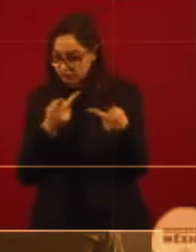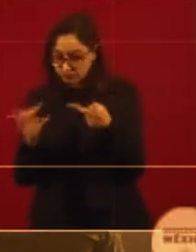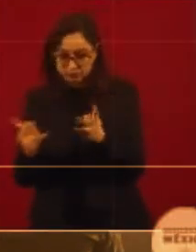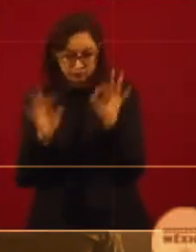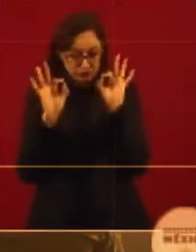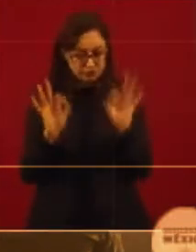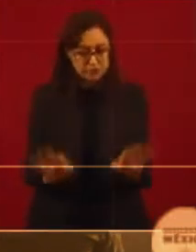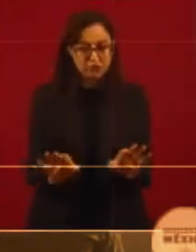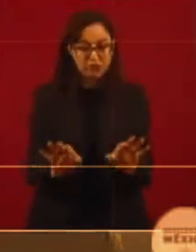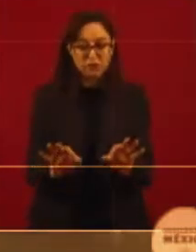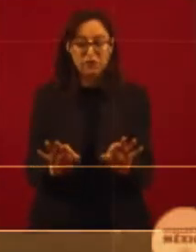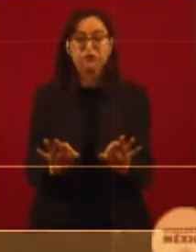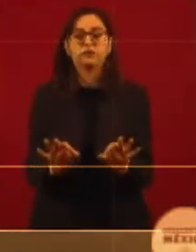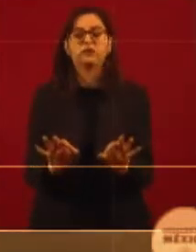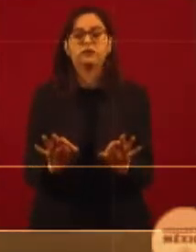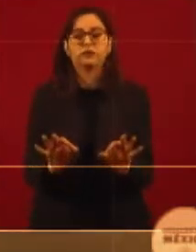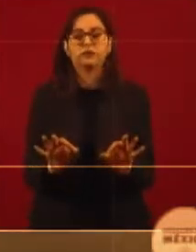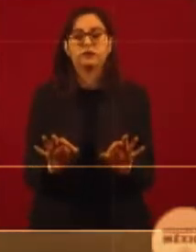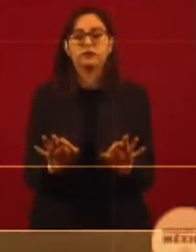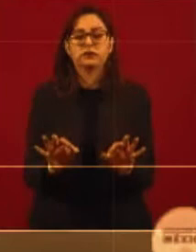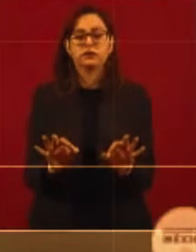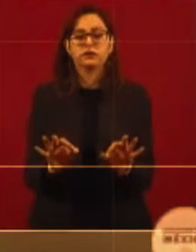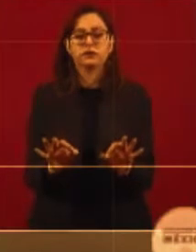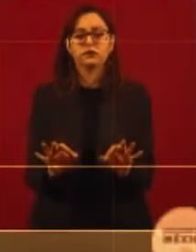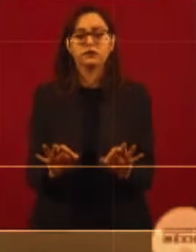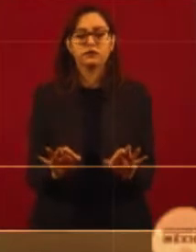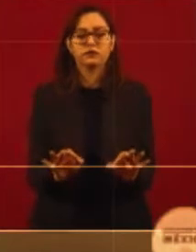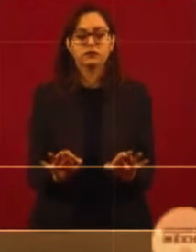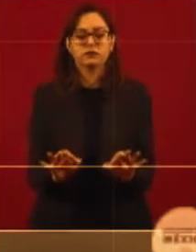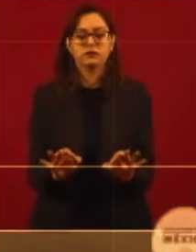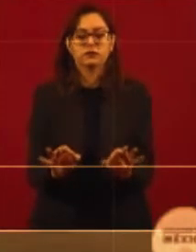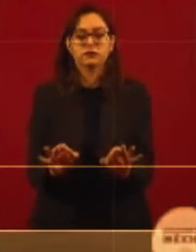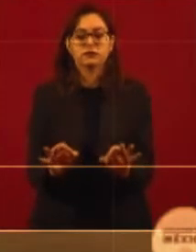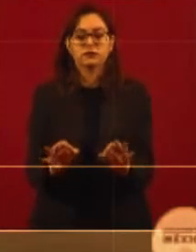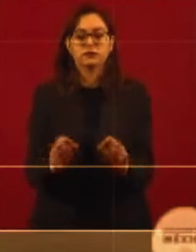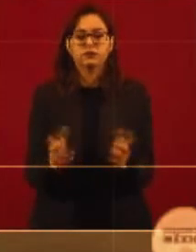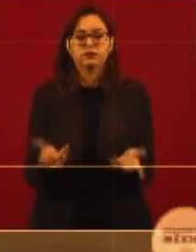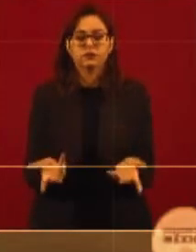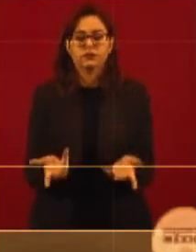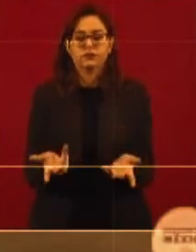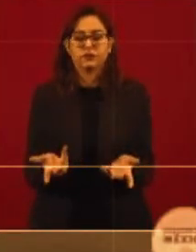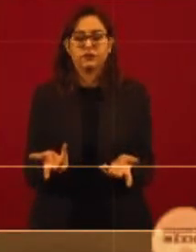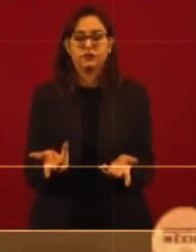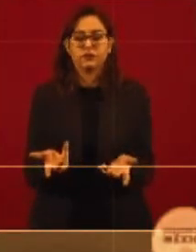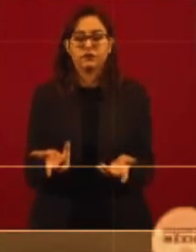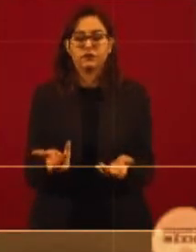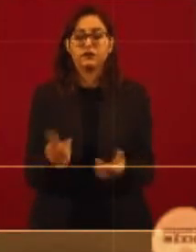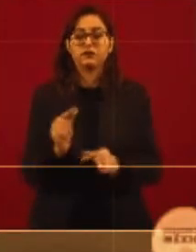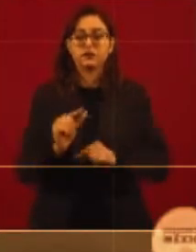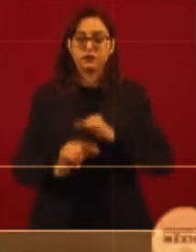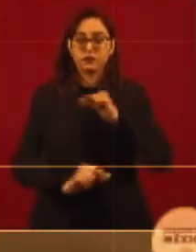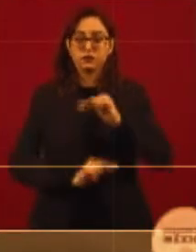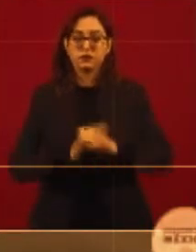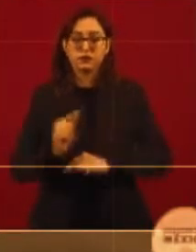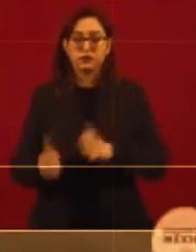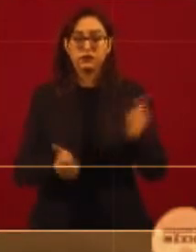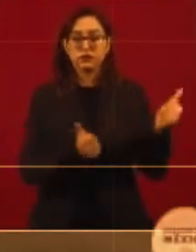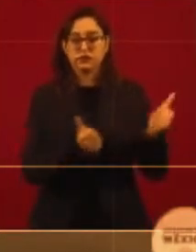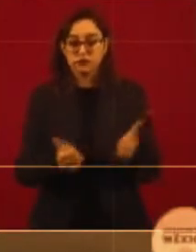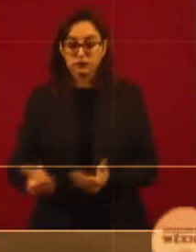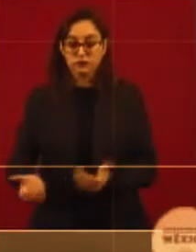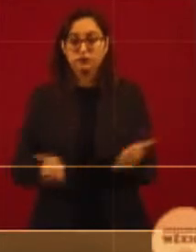Entonces, van a llegar 8.775 más